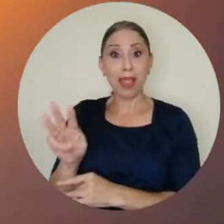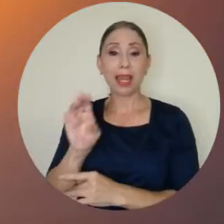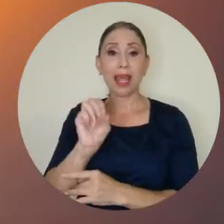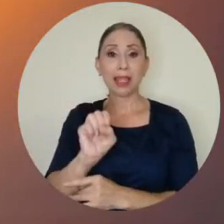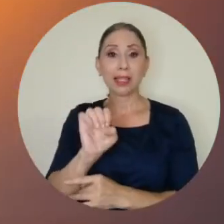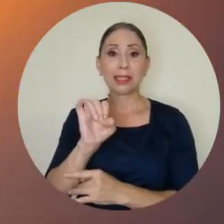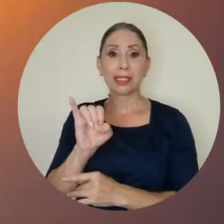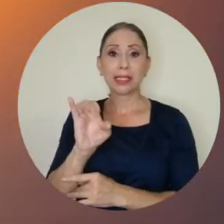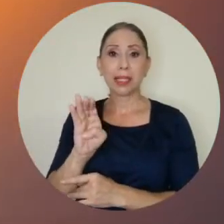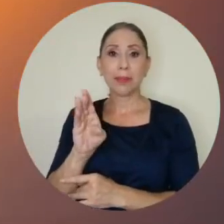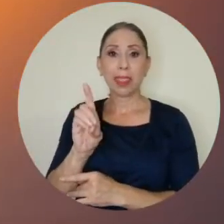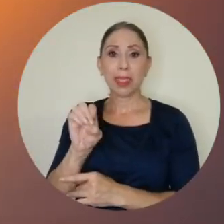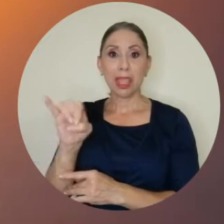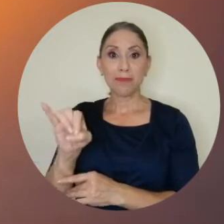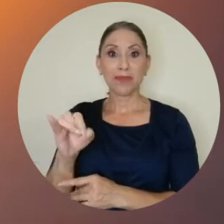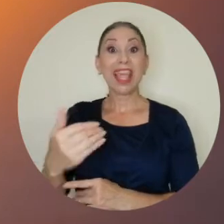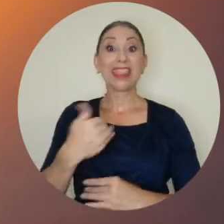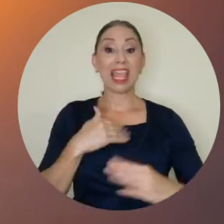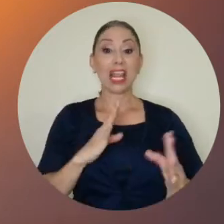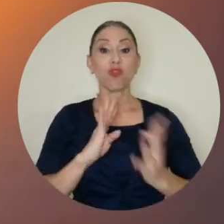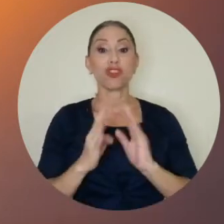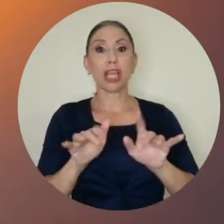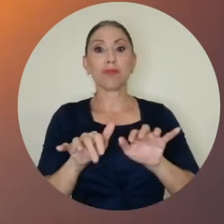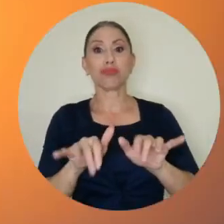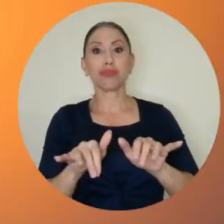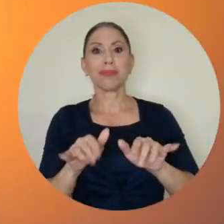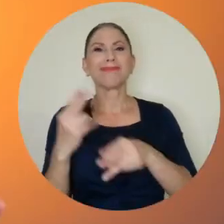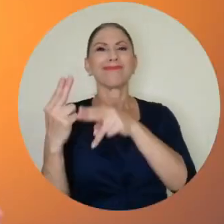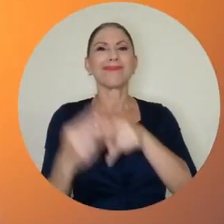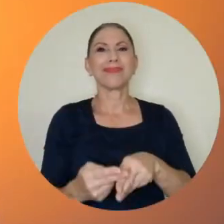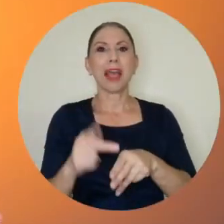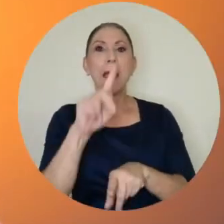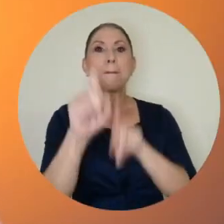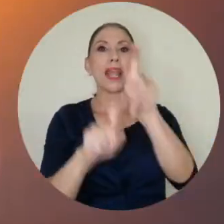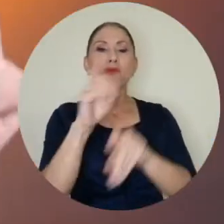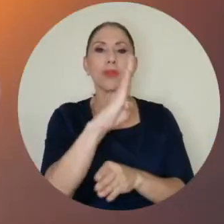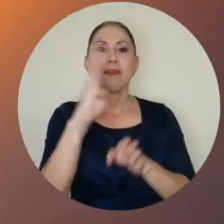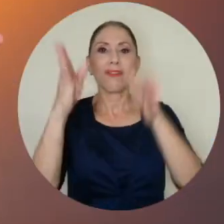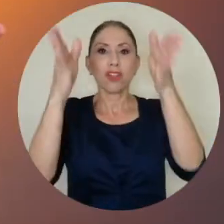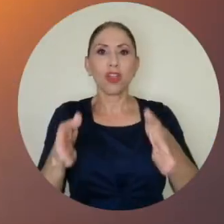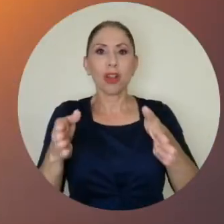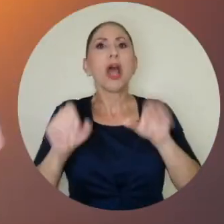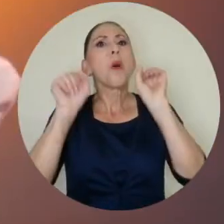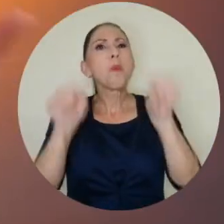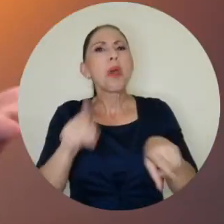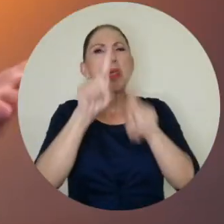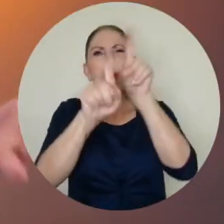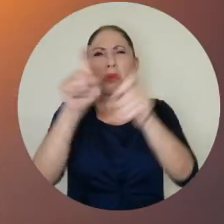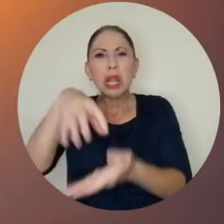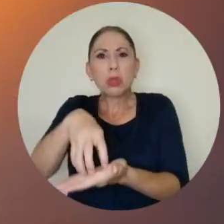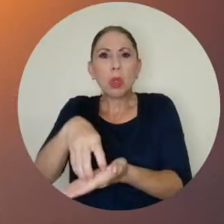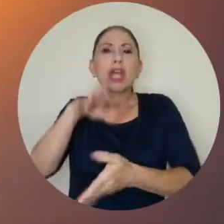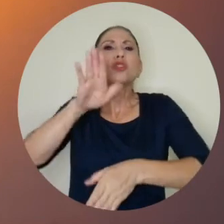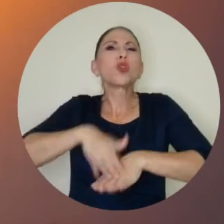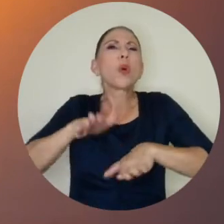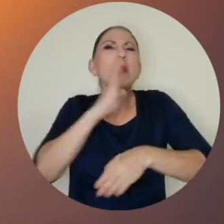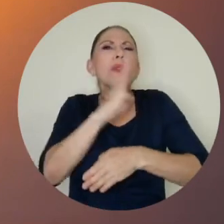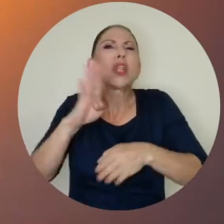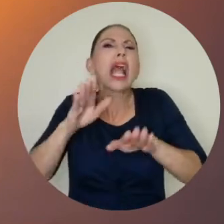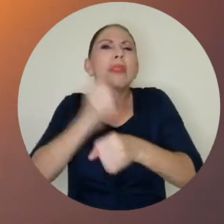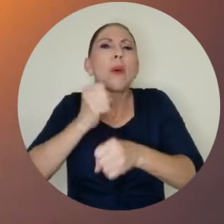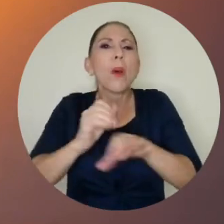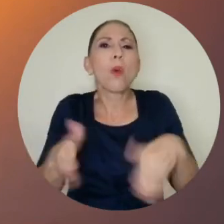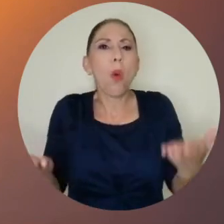la página del CIPDI porque disponen de un chat en línea denominado Pregúntela al Bibliotecólogo, donde pueden resolver todas sus dudas respecto al